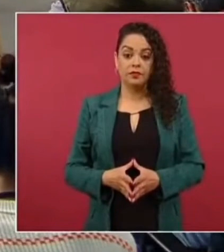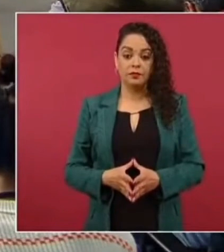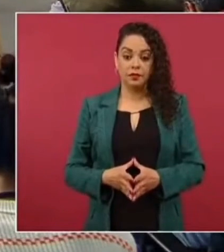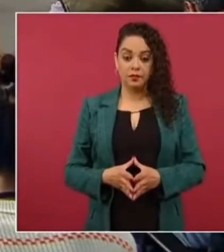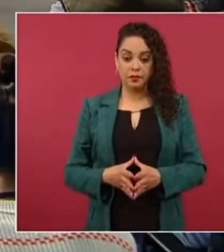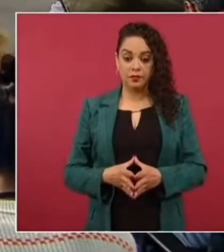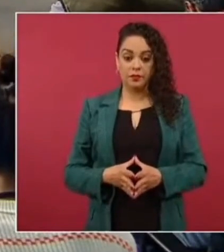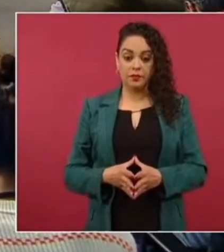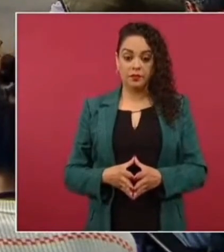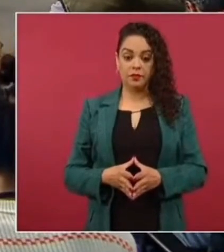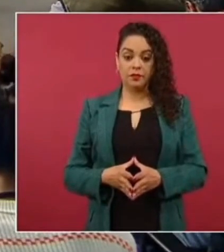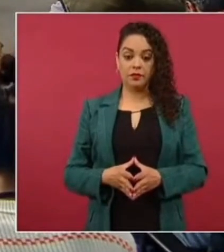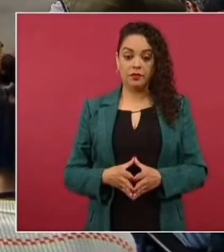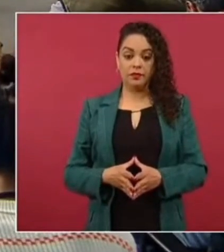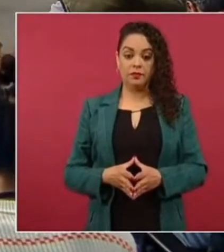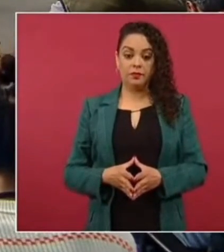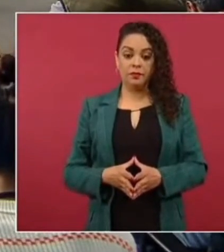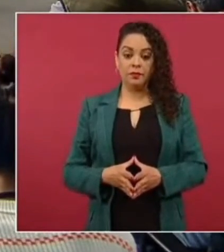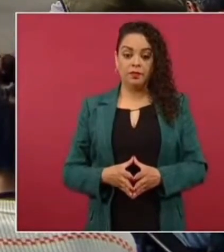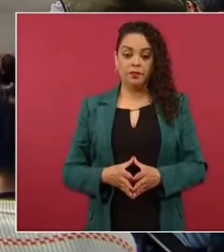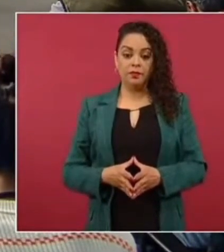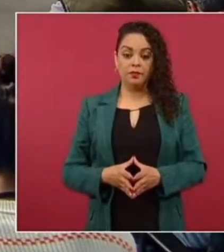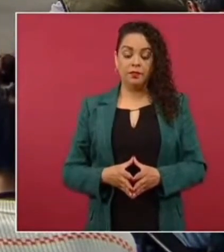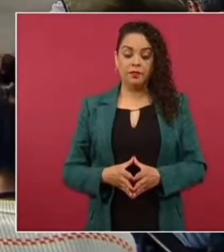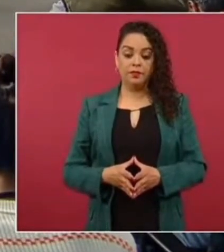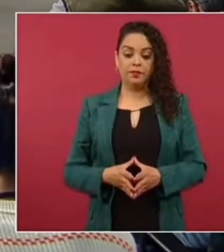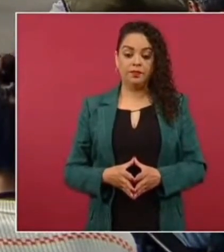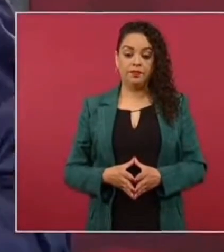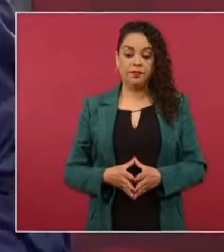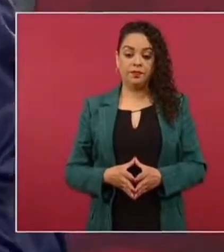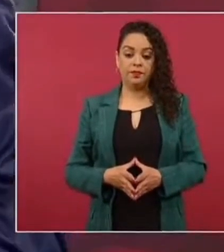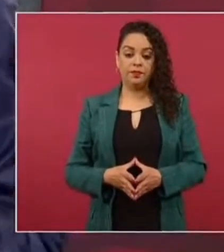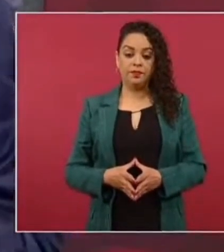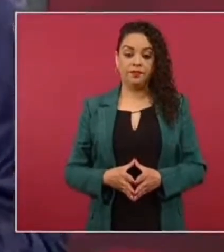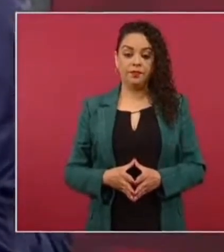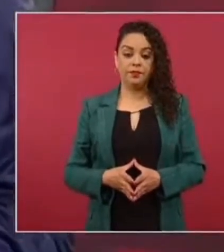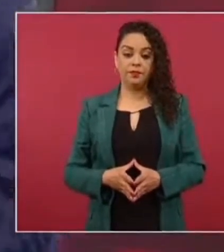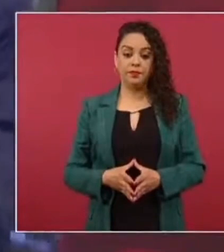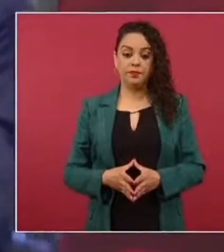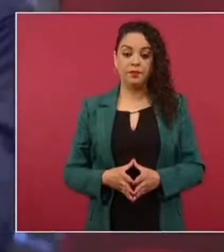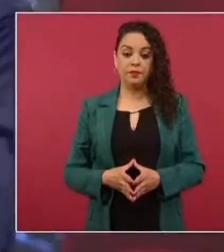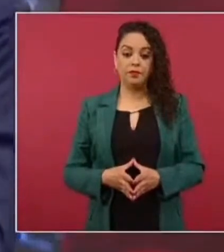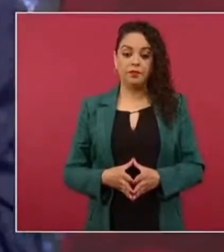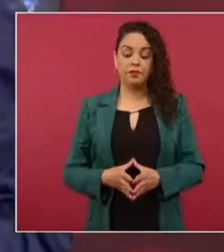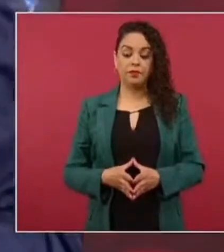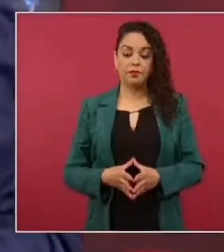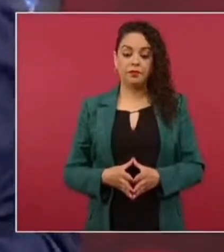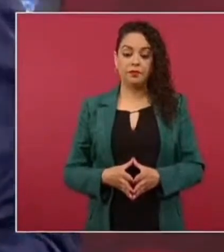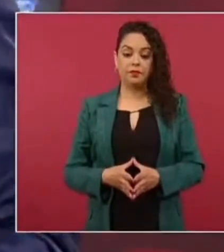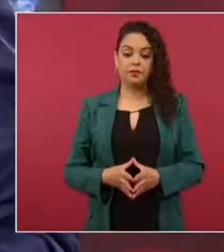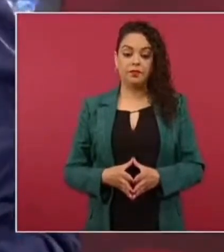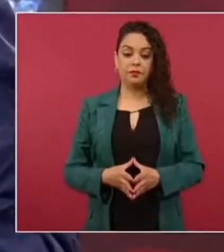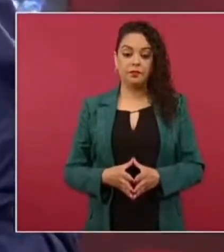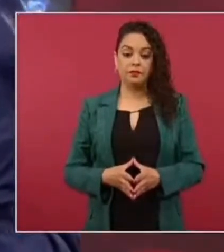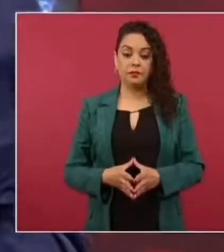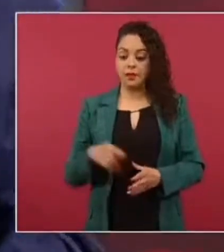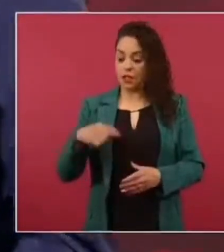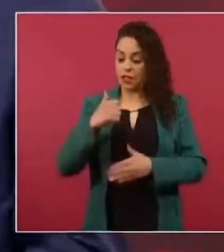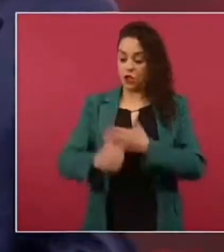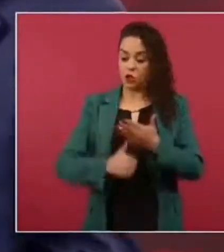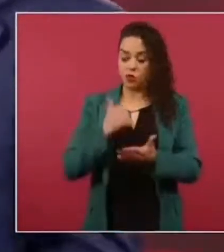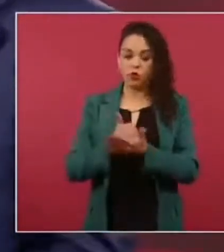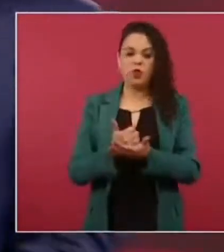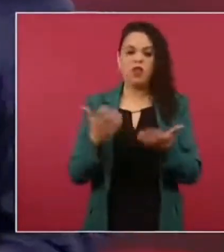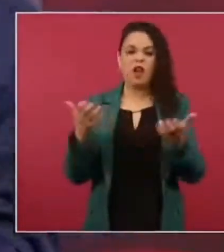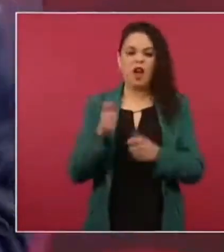entonces en lo del tianguis turístico que se está llevando a cabo en la ciudad es muy